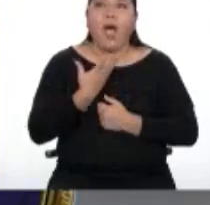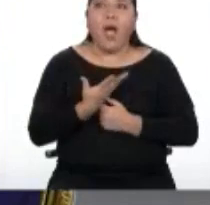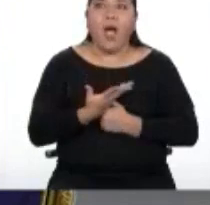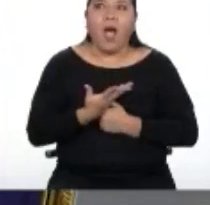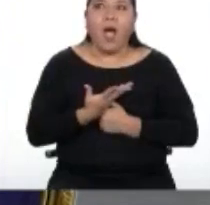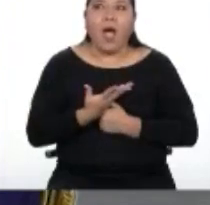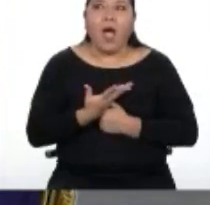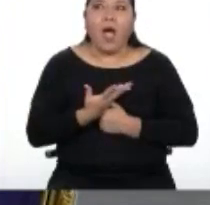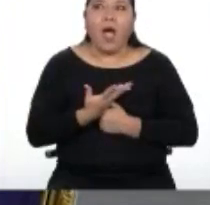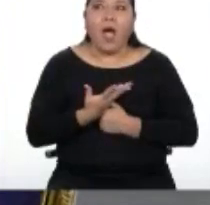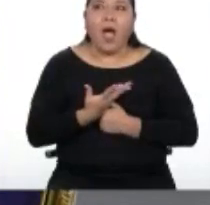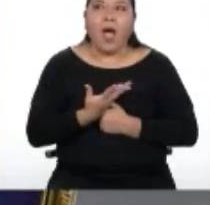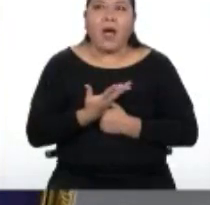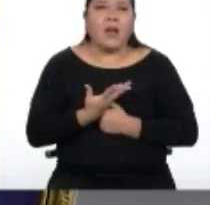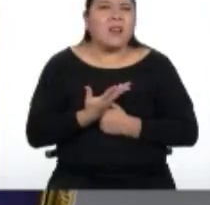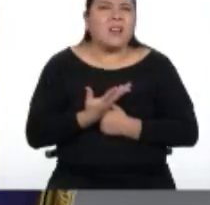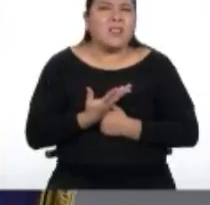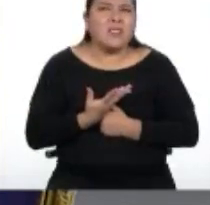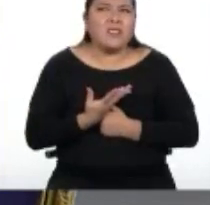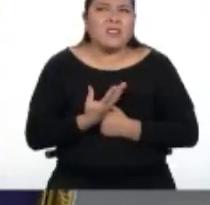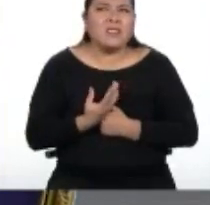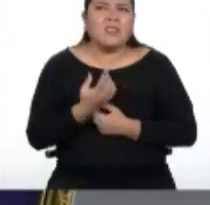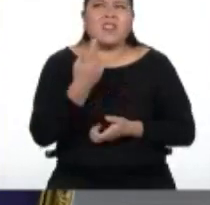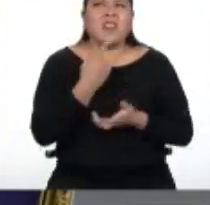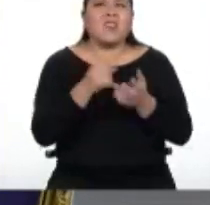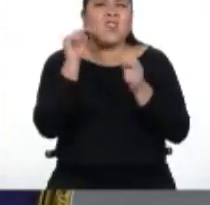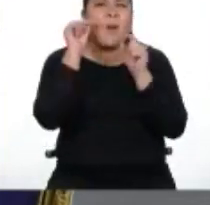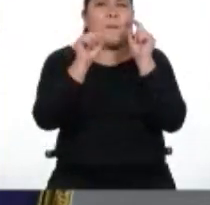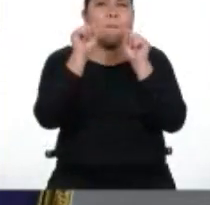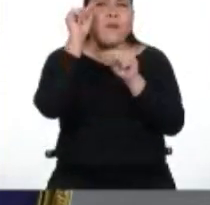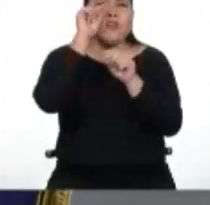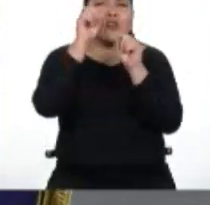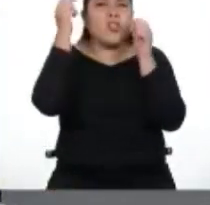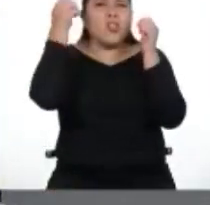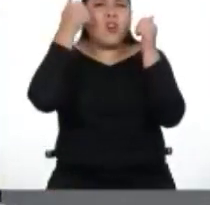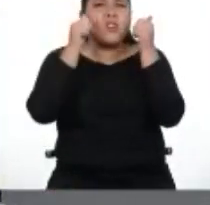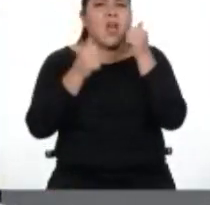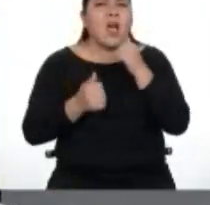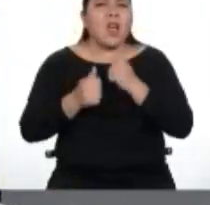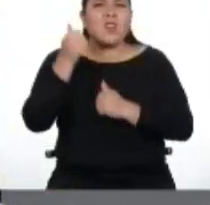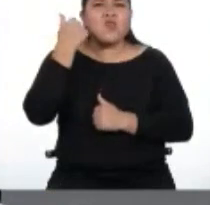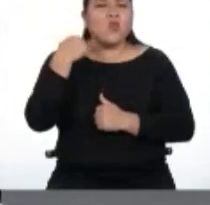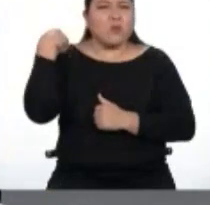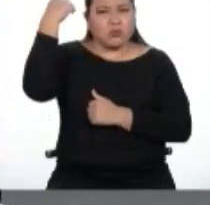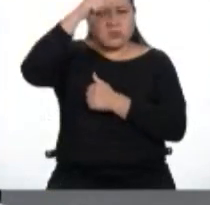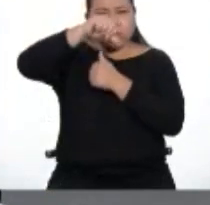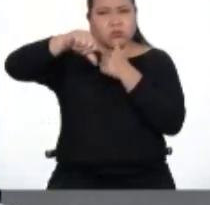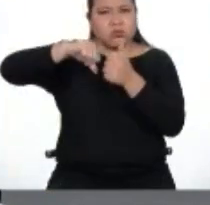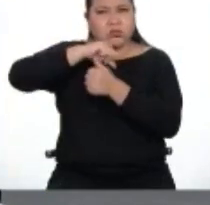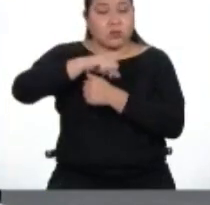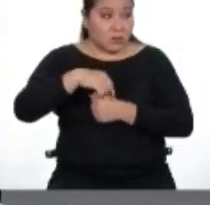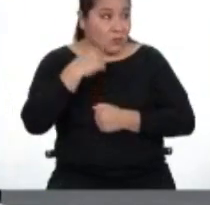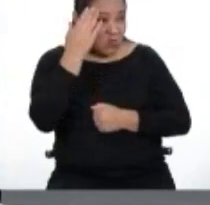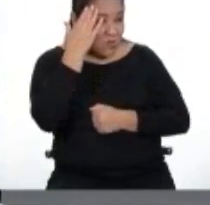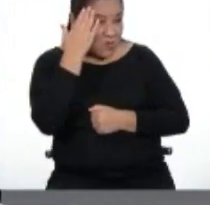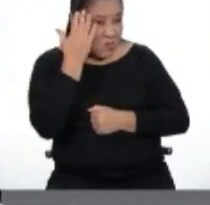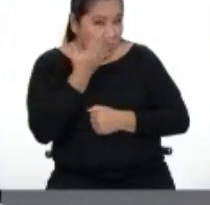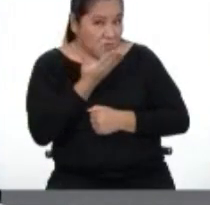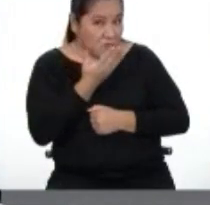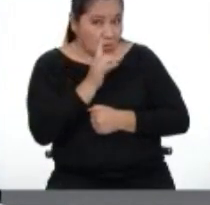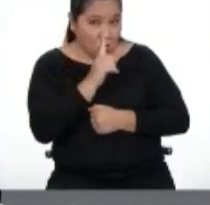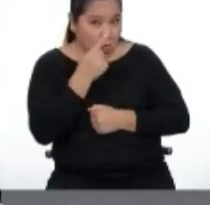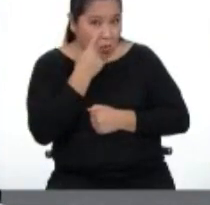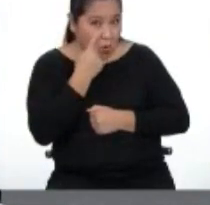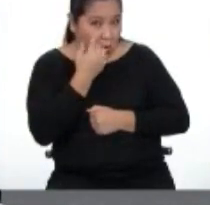¿Qué son esos puntitos azules alrededor mío? Tú sabes bien qué son. ¿No las